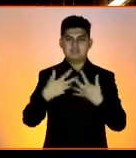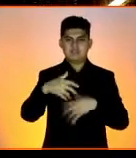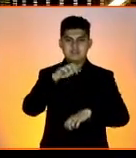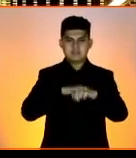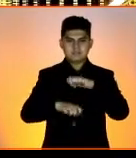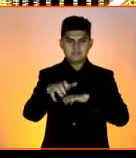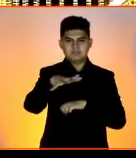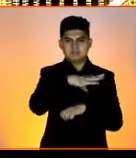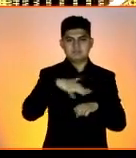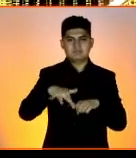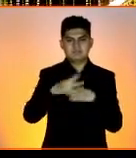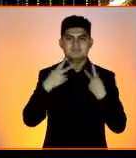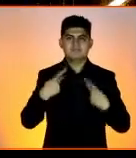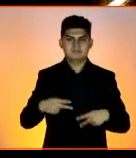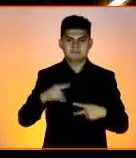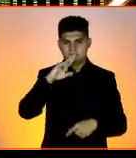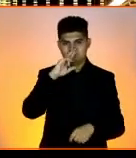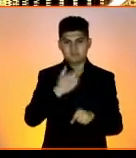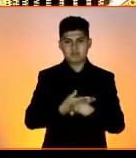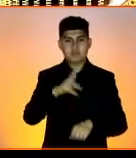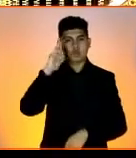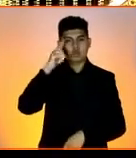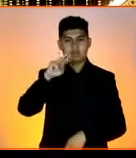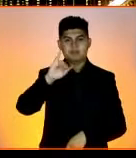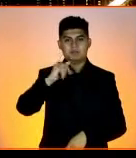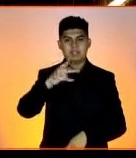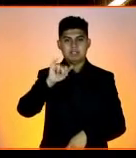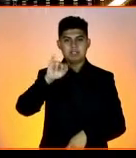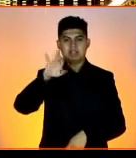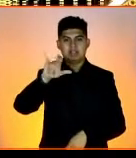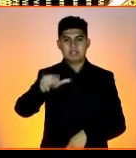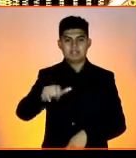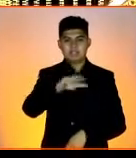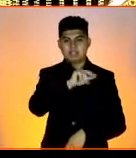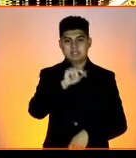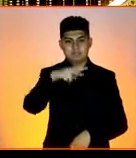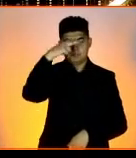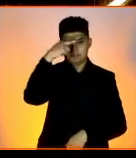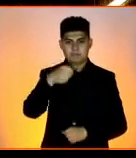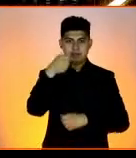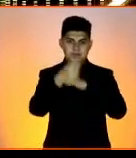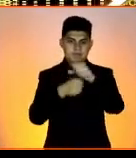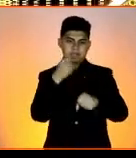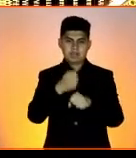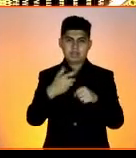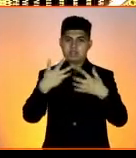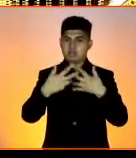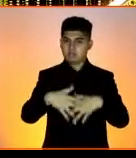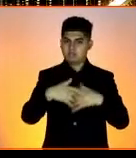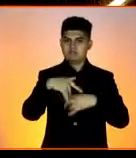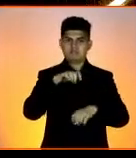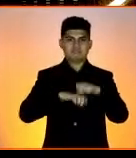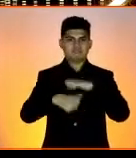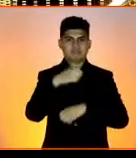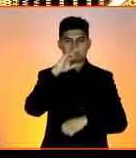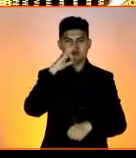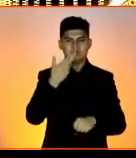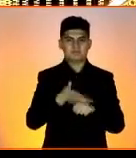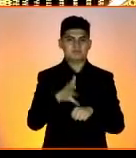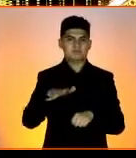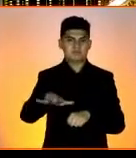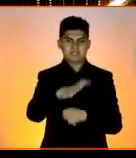responsable. Hola, mi nombre es Miguel Ángel Rodríguez de SMS México, y es nuestro primer año como empresa socialmente responsable. Gracias.